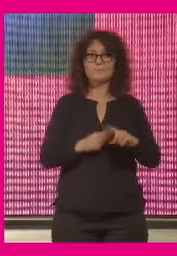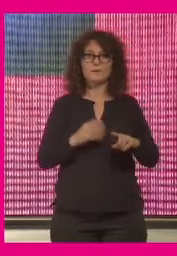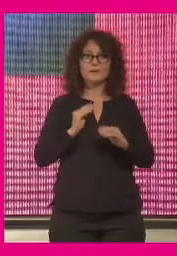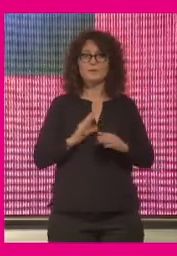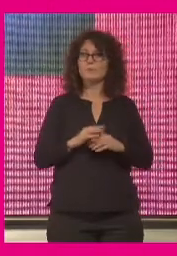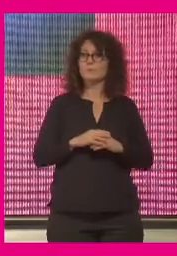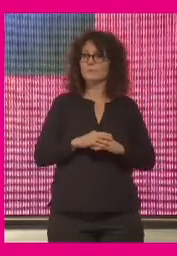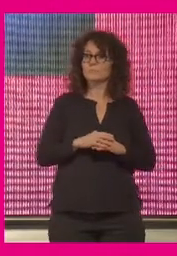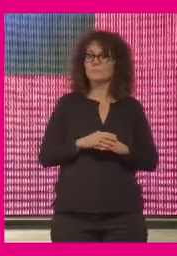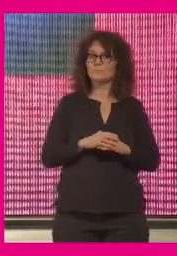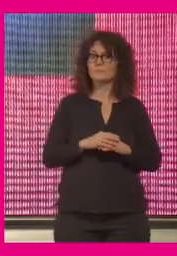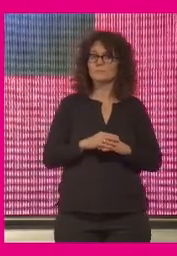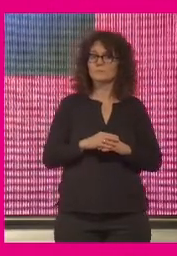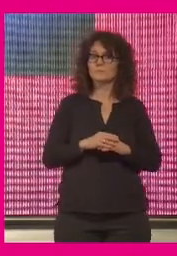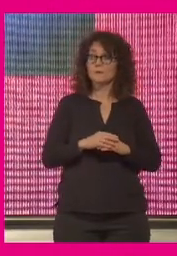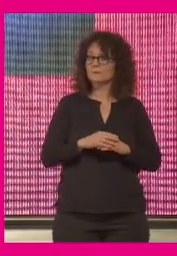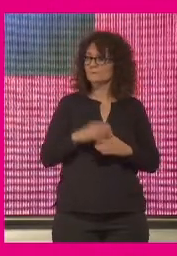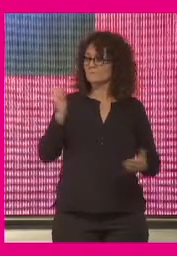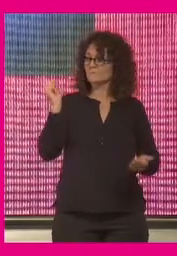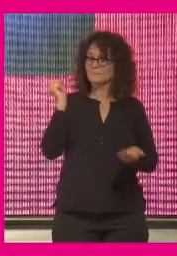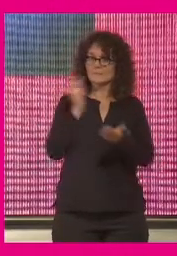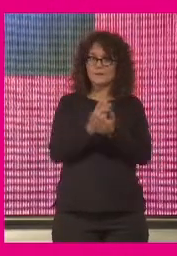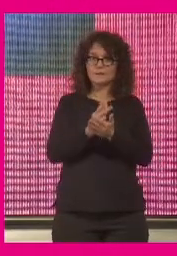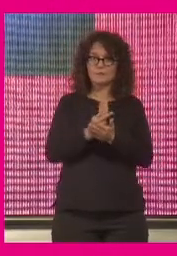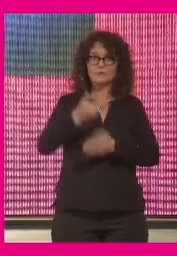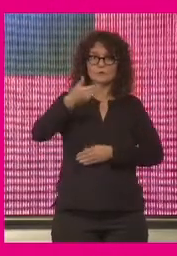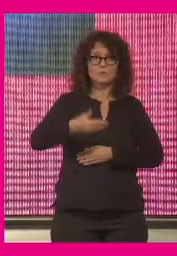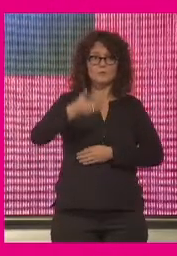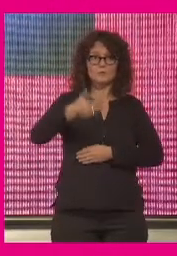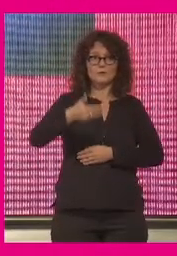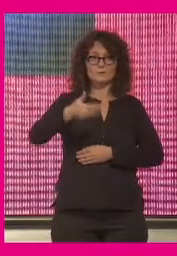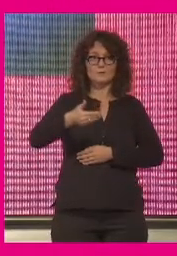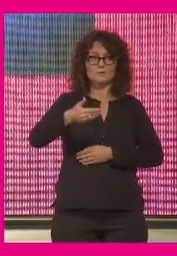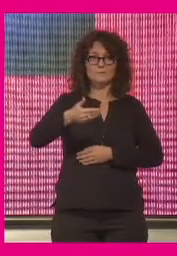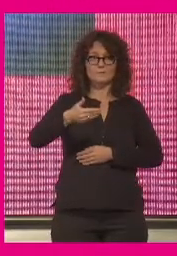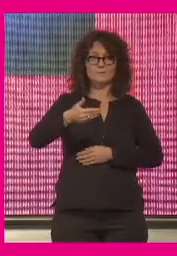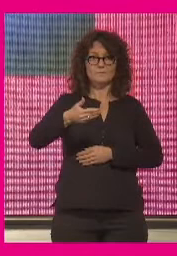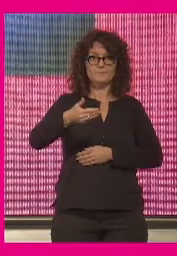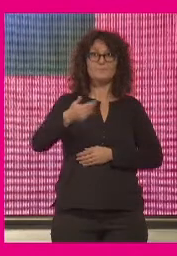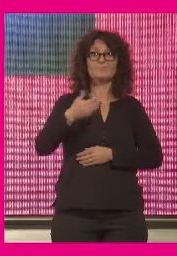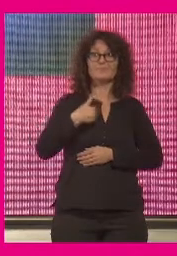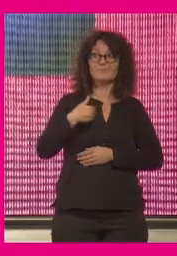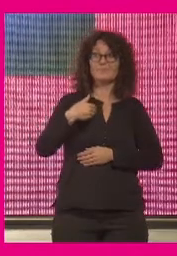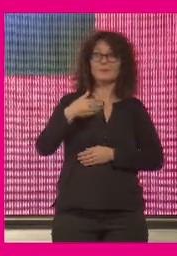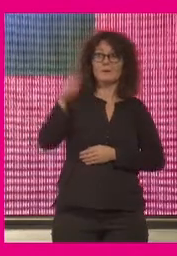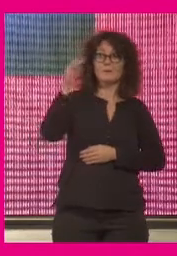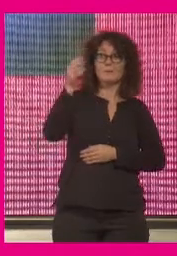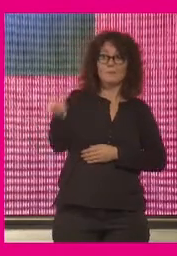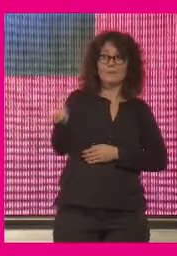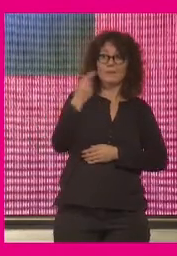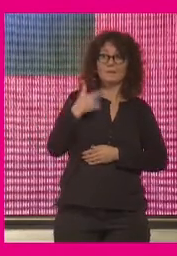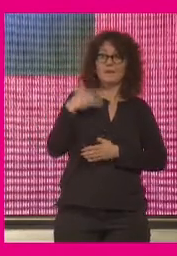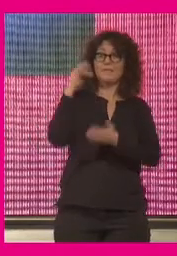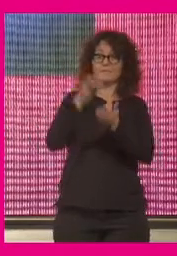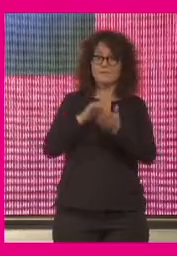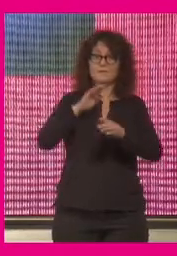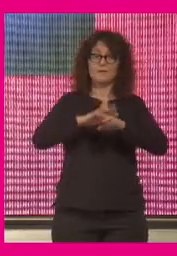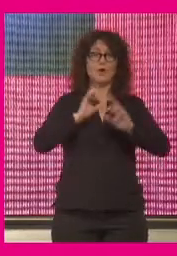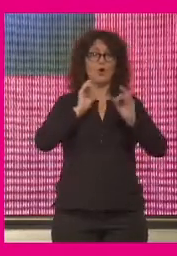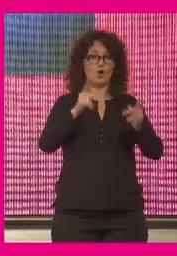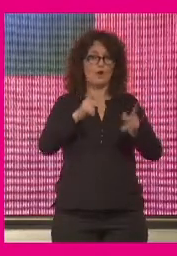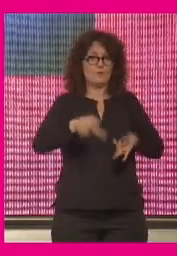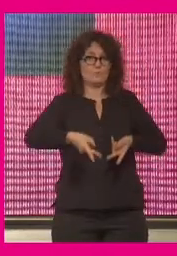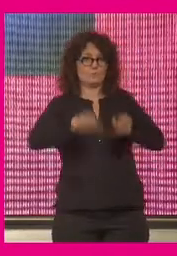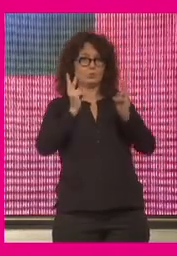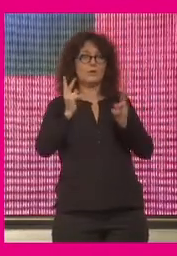urgente efectivamente eso es uno de los grandes retos por cierto acaba de llegar una alerta diciendo que la agencia europea del medicamento ya tiene fecha para dar luz verde a dos de las